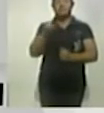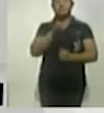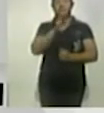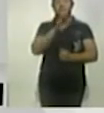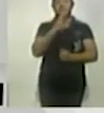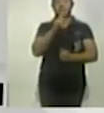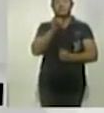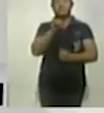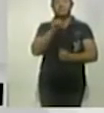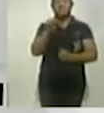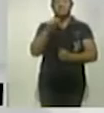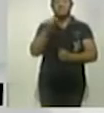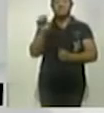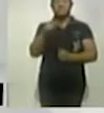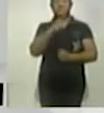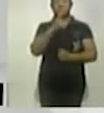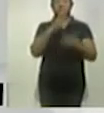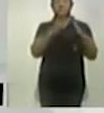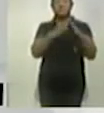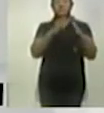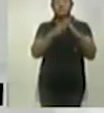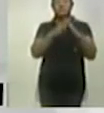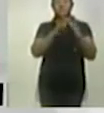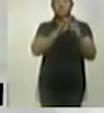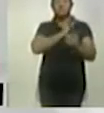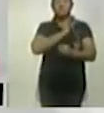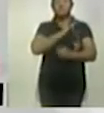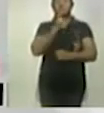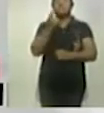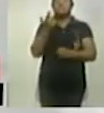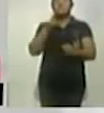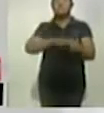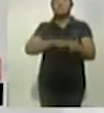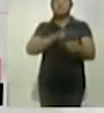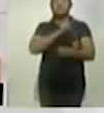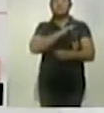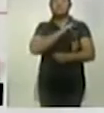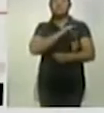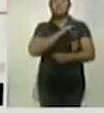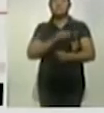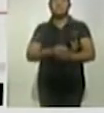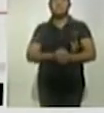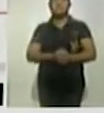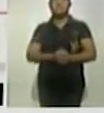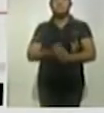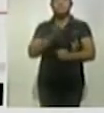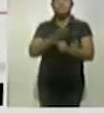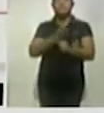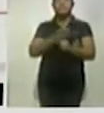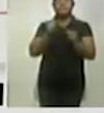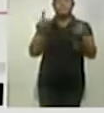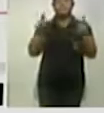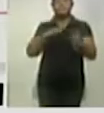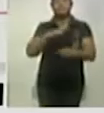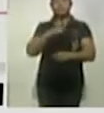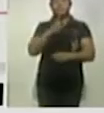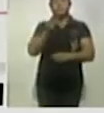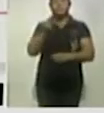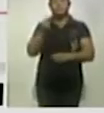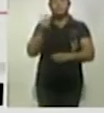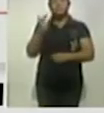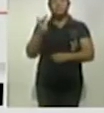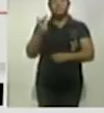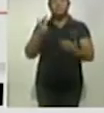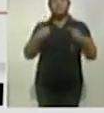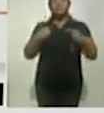cuatro en el Issste, uno en un domicilio particular y uno en un hospital privado. Hasta este momento, Tlaxcala registra doscientos ochenta